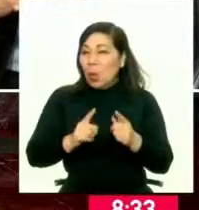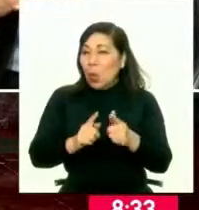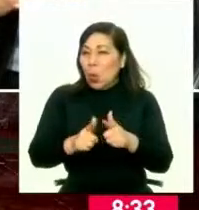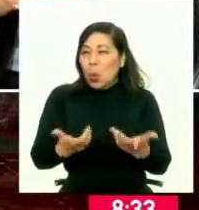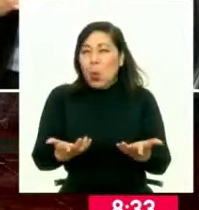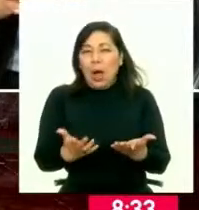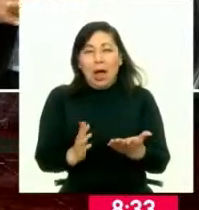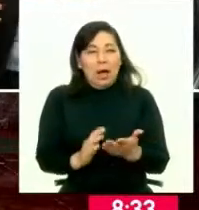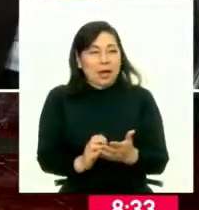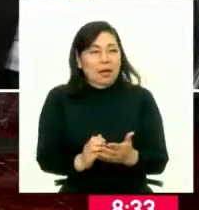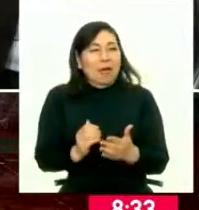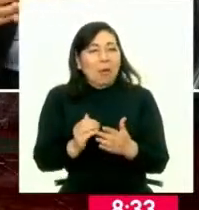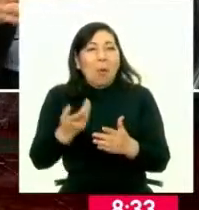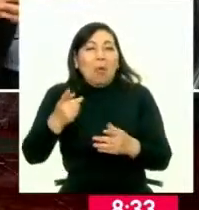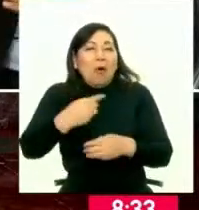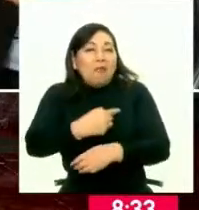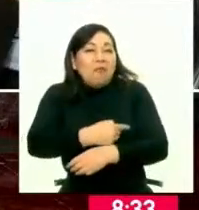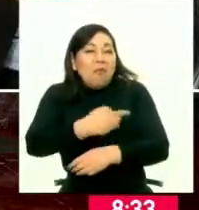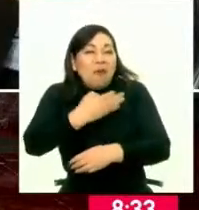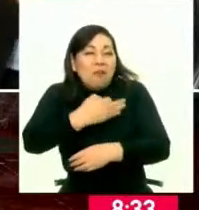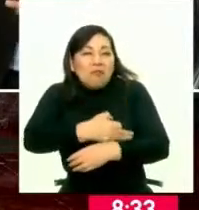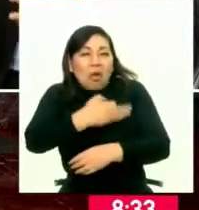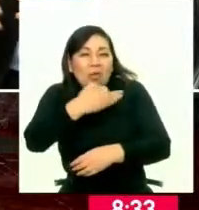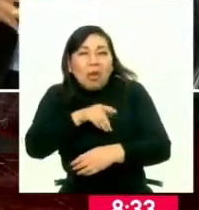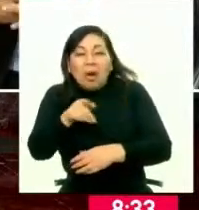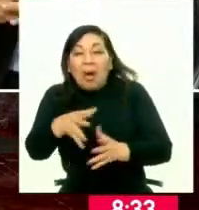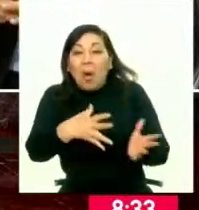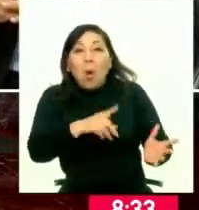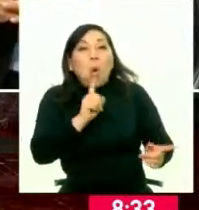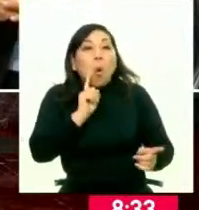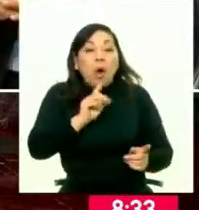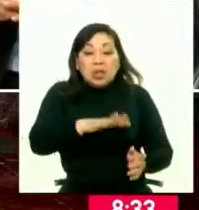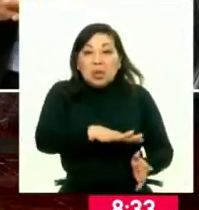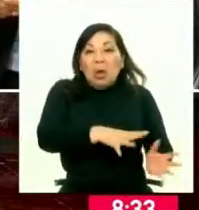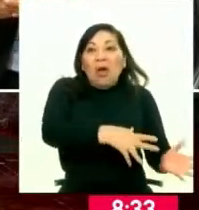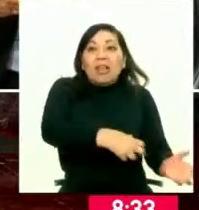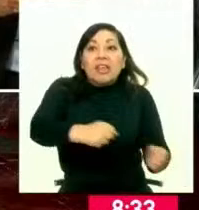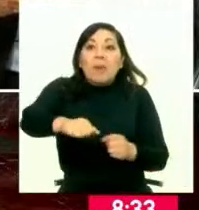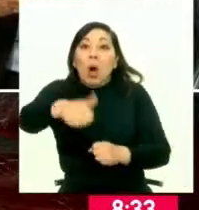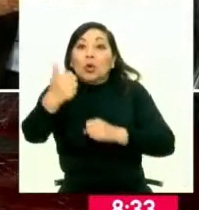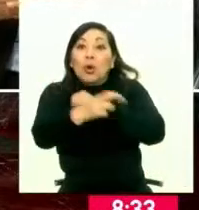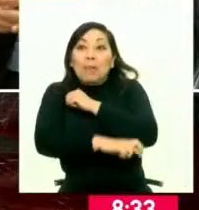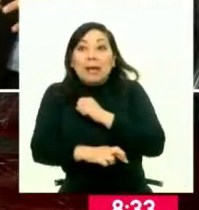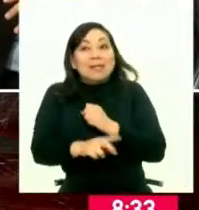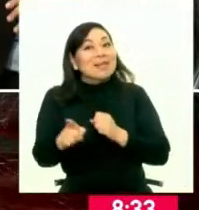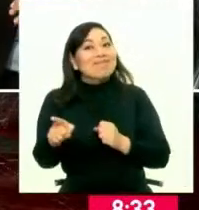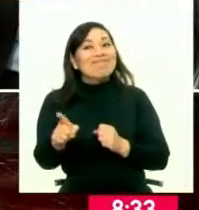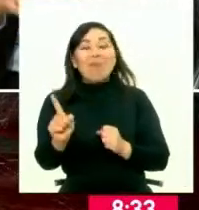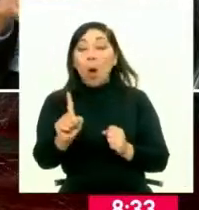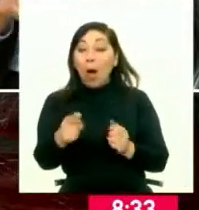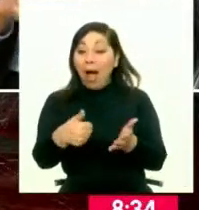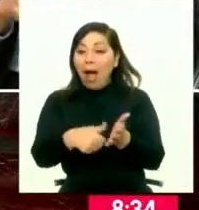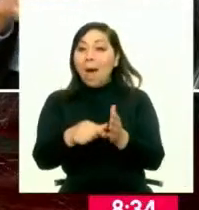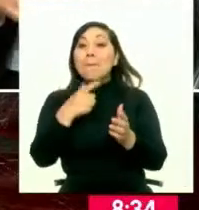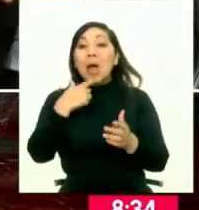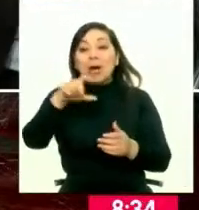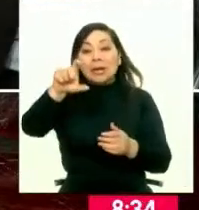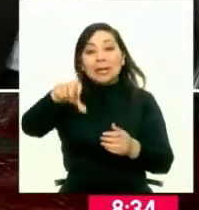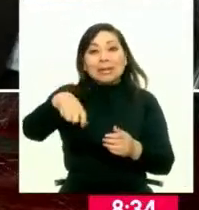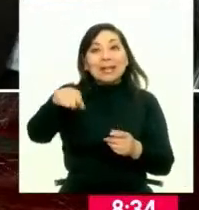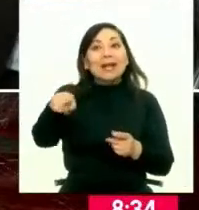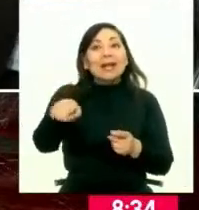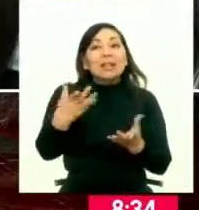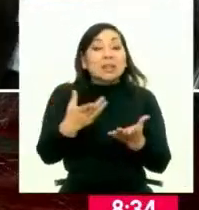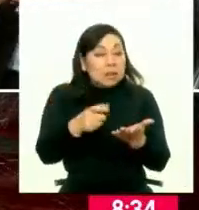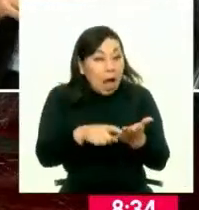lugar, cruzando alguna frontera interna, como si tratan de sacarlo del país, pues las autoridades van a poder decir, por favor, el DNI electrónico. Y